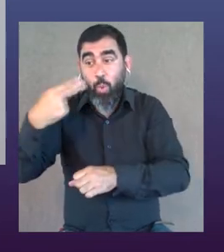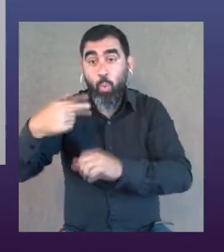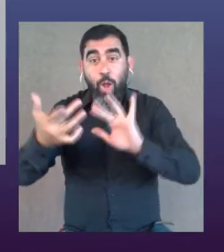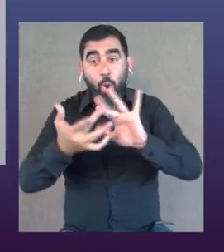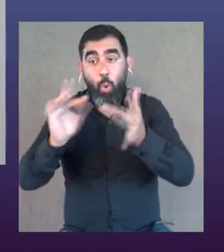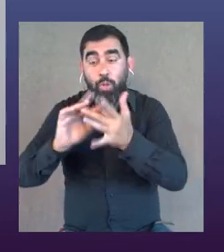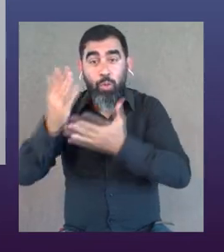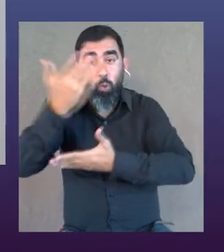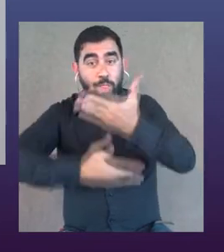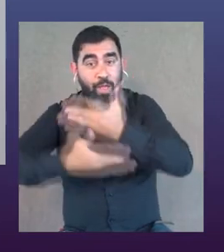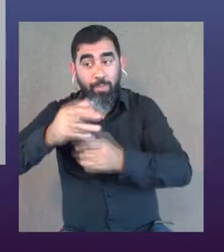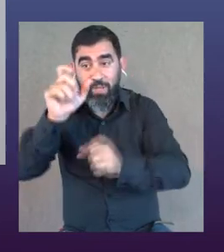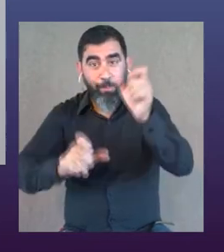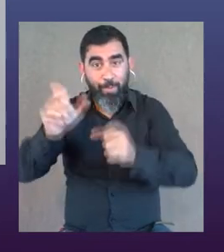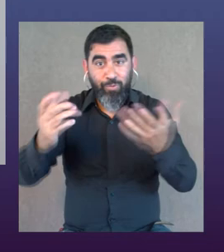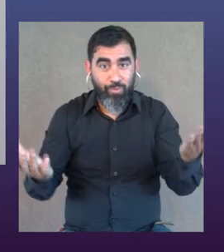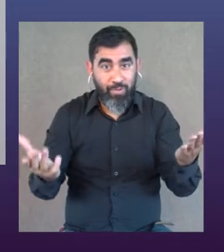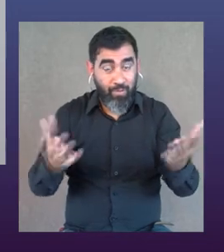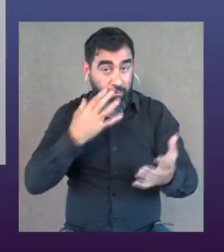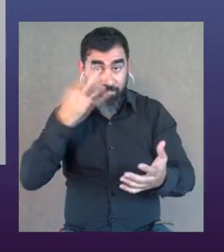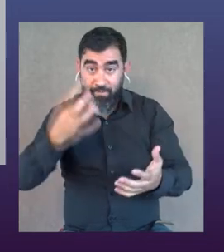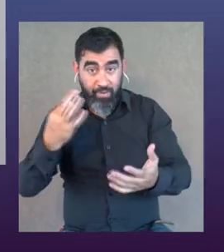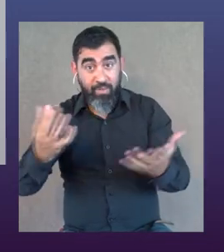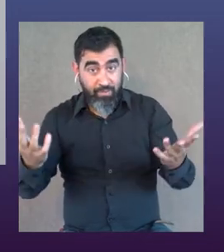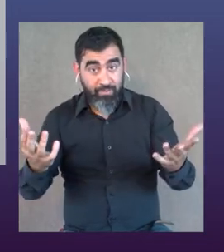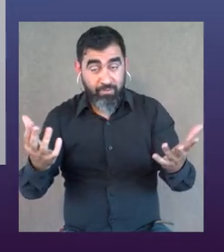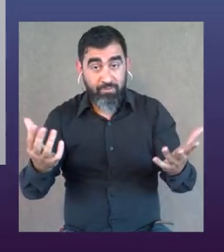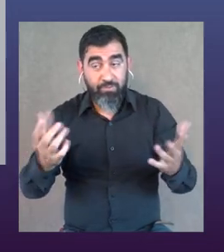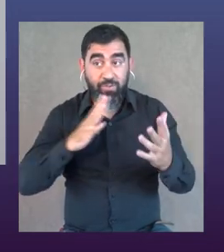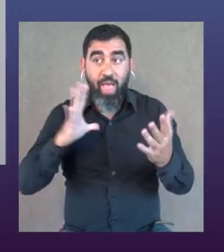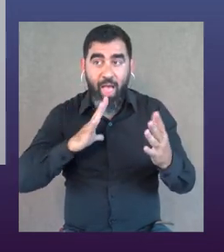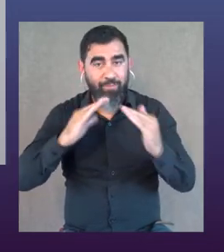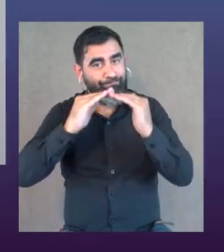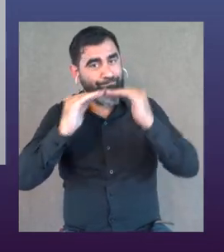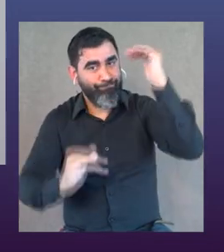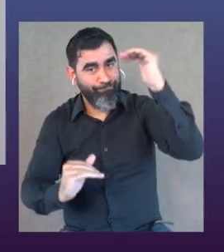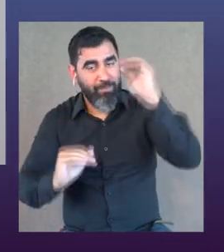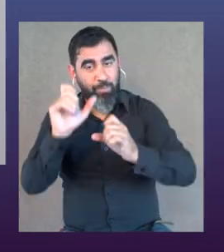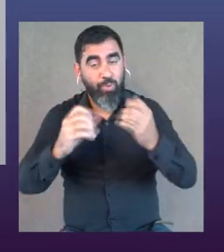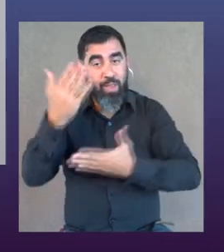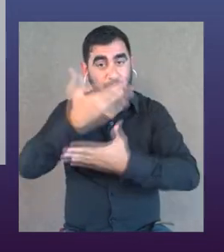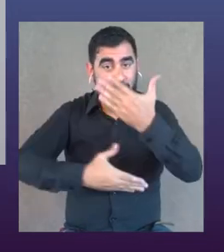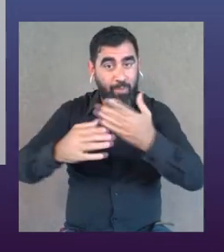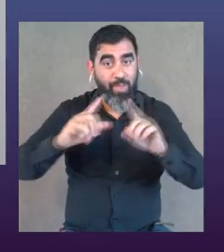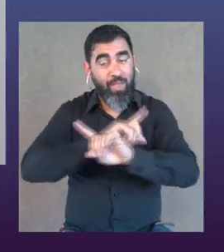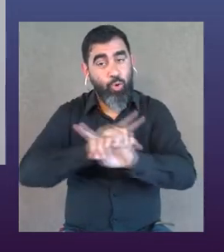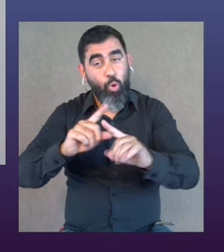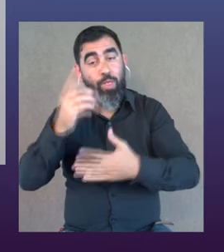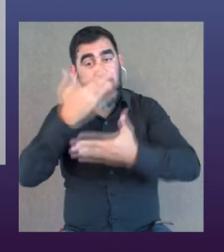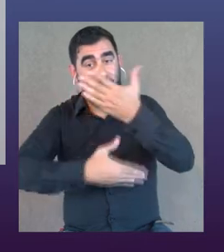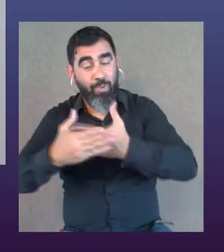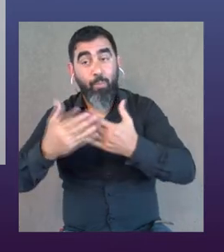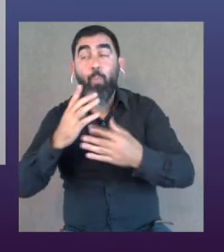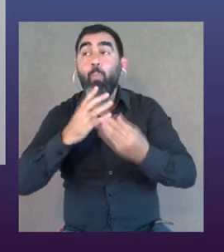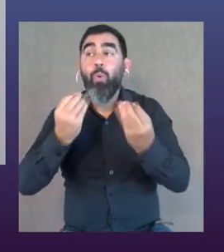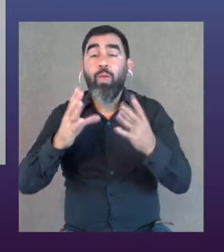discapacidad, pero que son varios, es raro, porque están segregados, es porque hay una brecha entre las personas con situación de discapacidad y las que no.